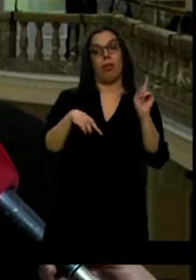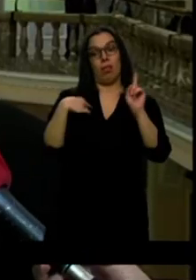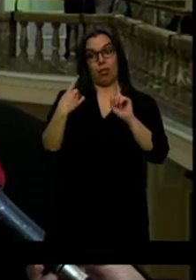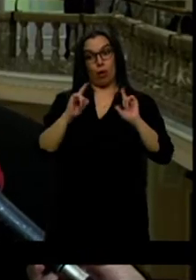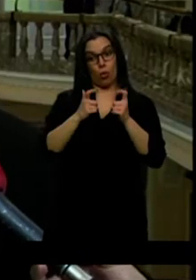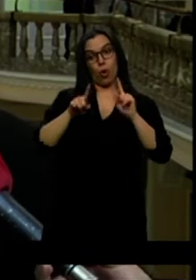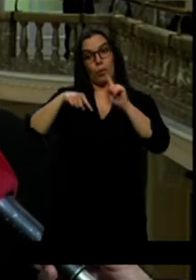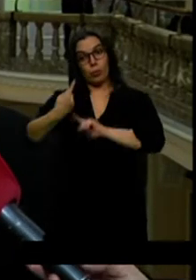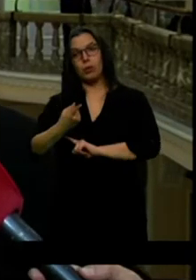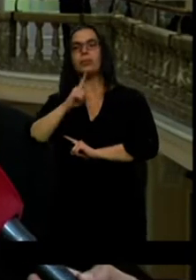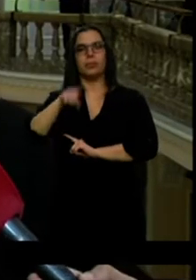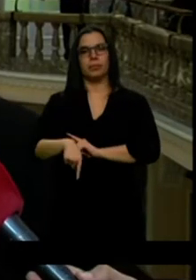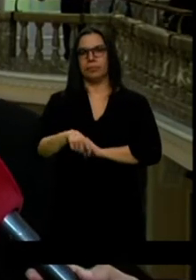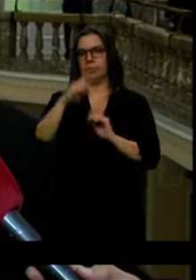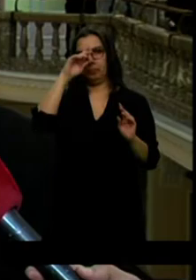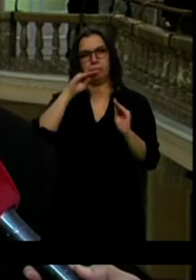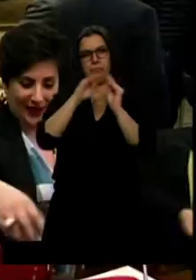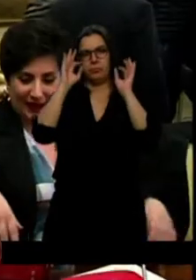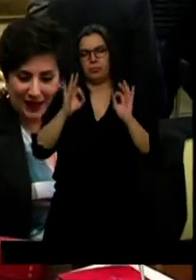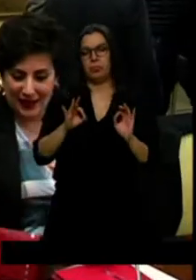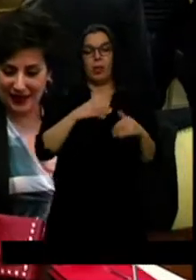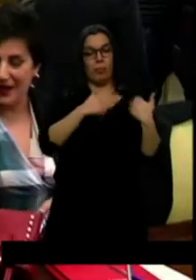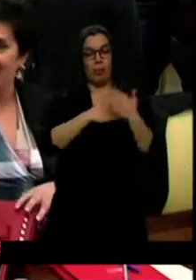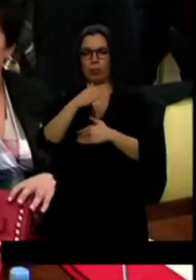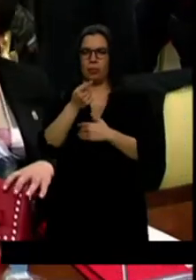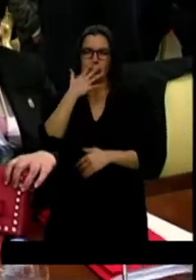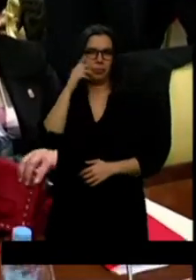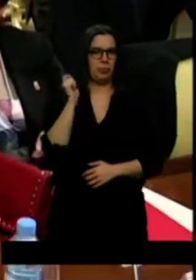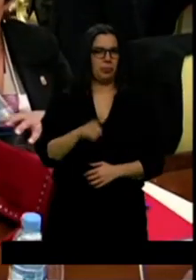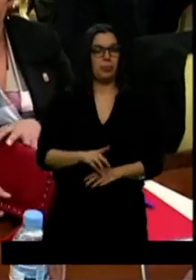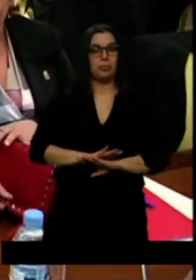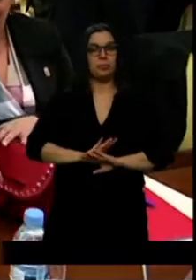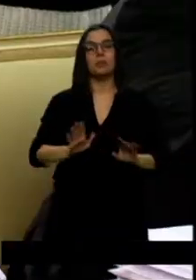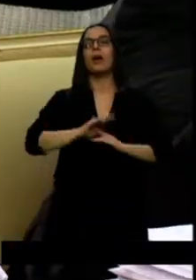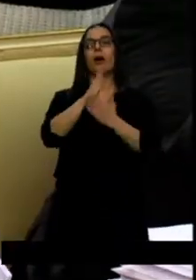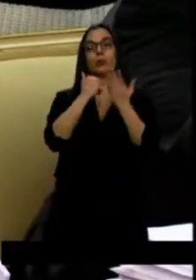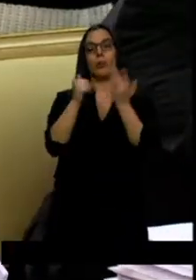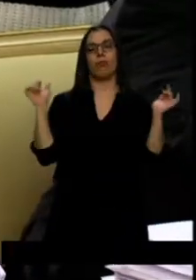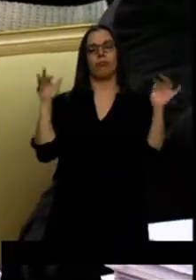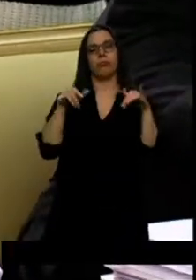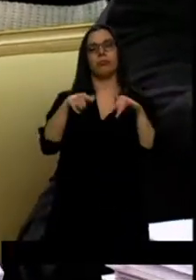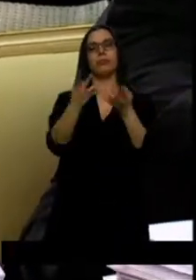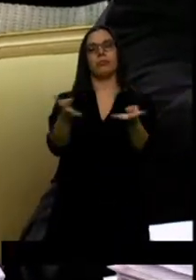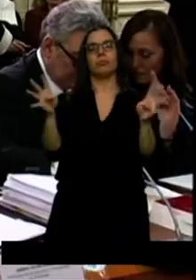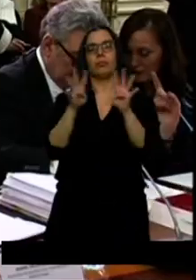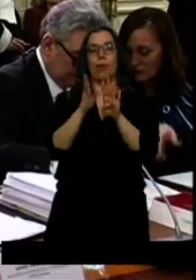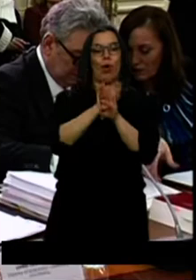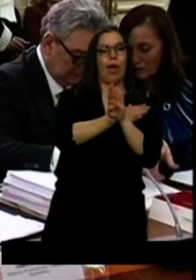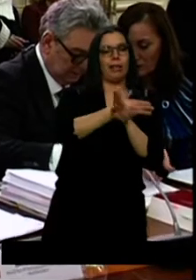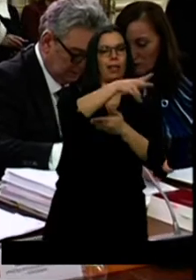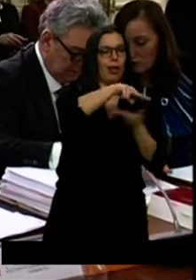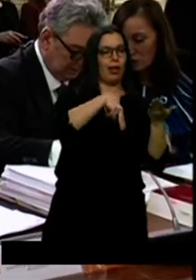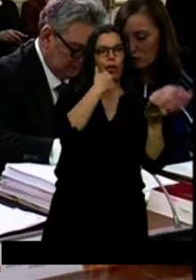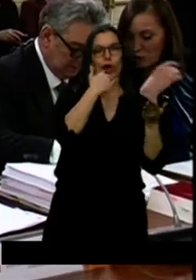es un poco chapucero. Las autonomías llegaban a este encuentro de trámite sin conocer el texto actualizado pero con una